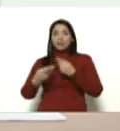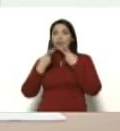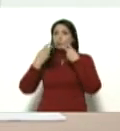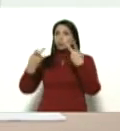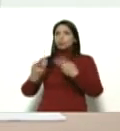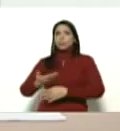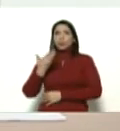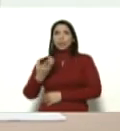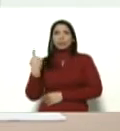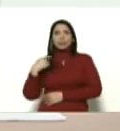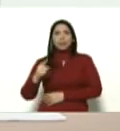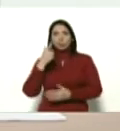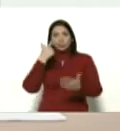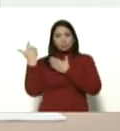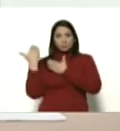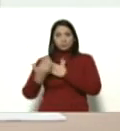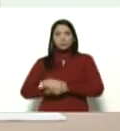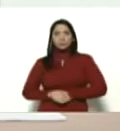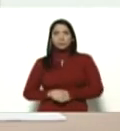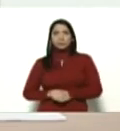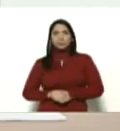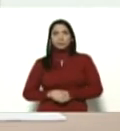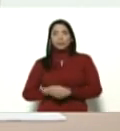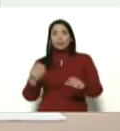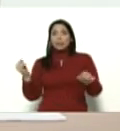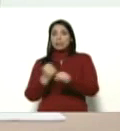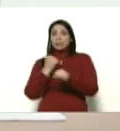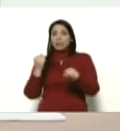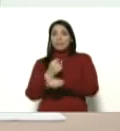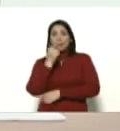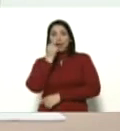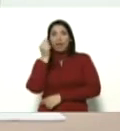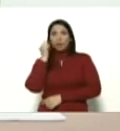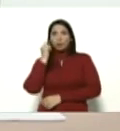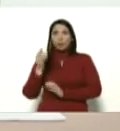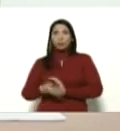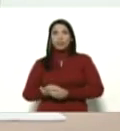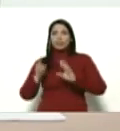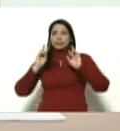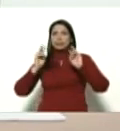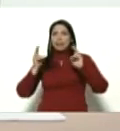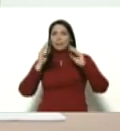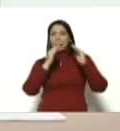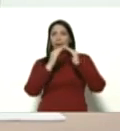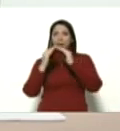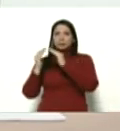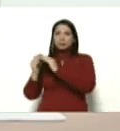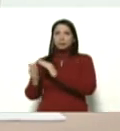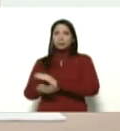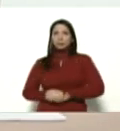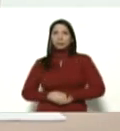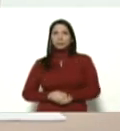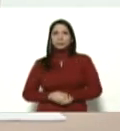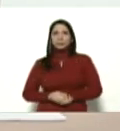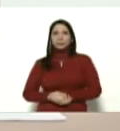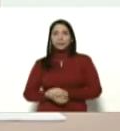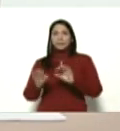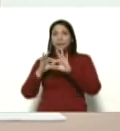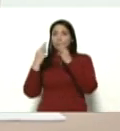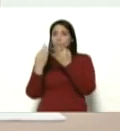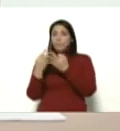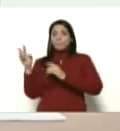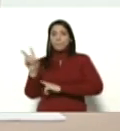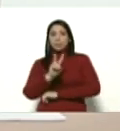importantes, aquí tengo para los trabajadores y trabajadoras en materia de vivienda, para la familia